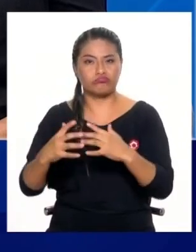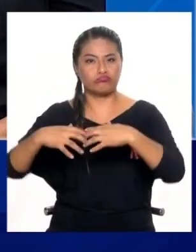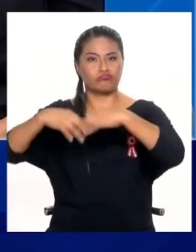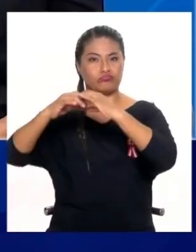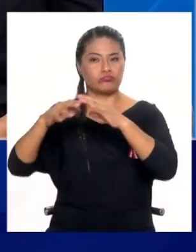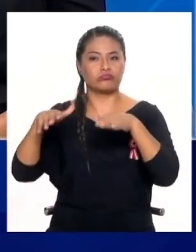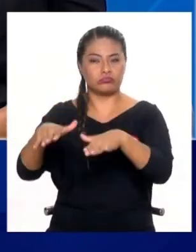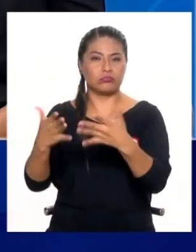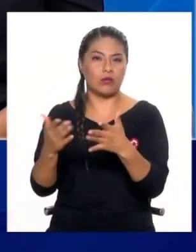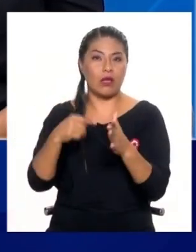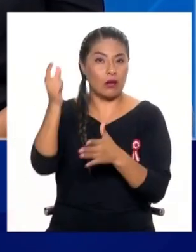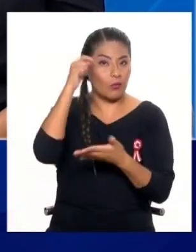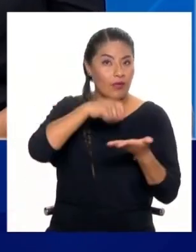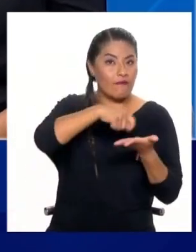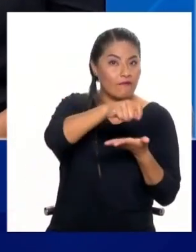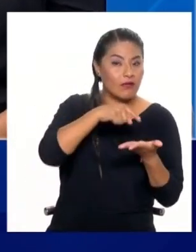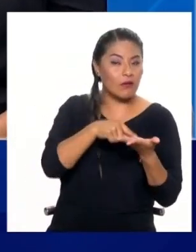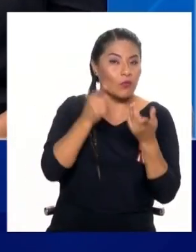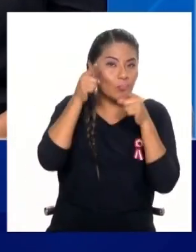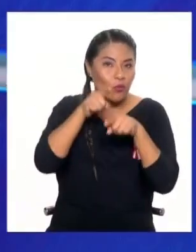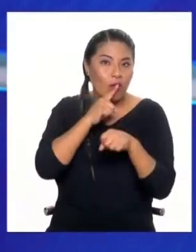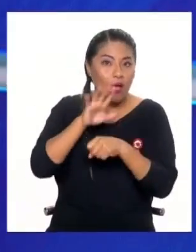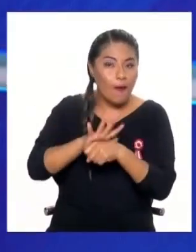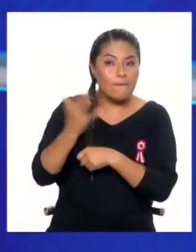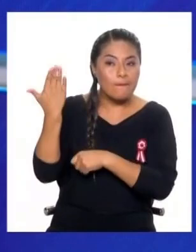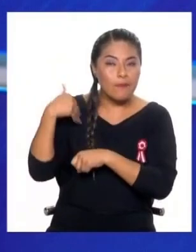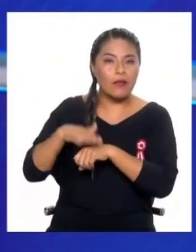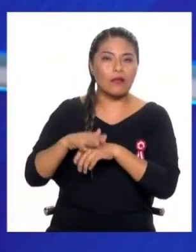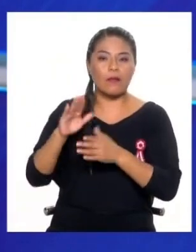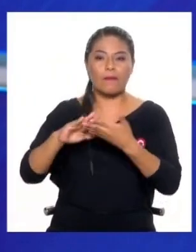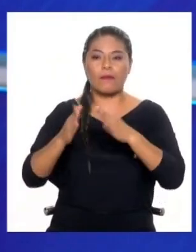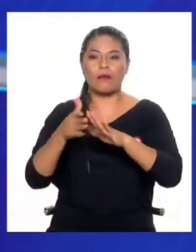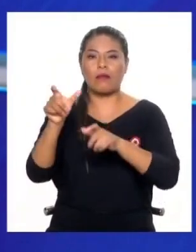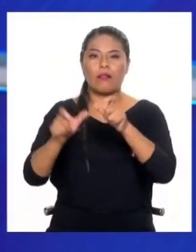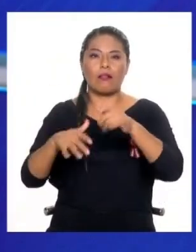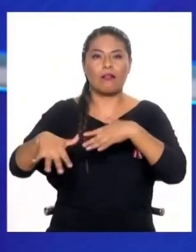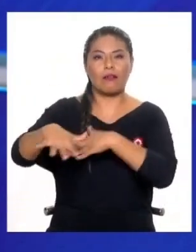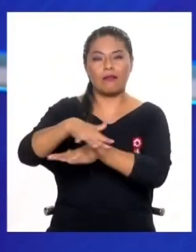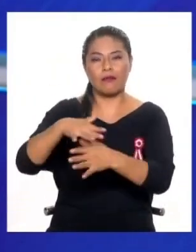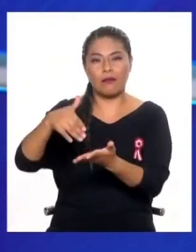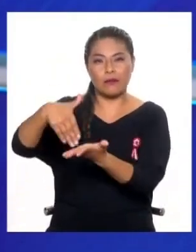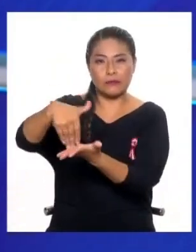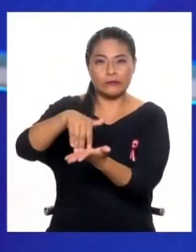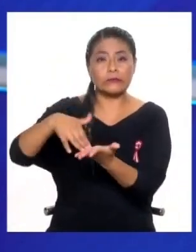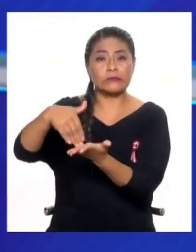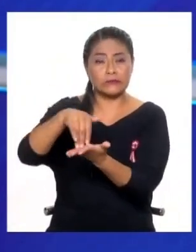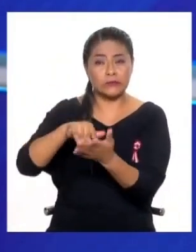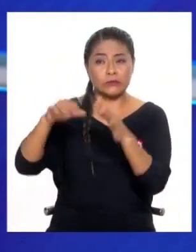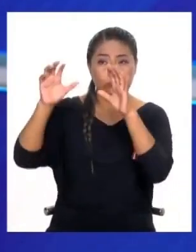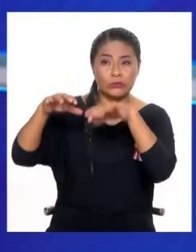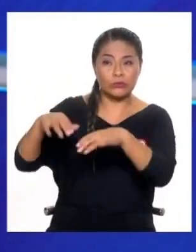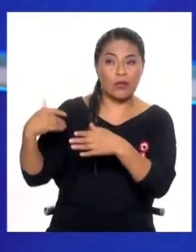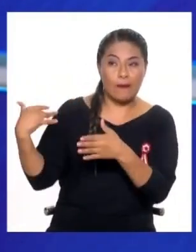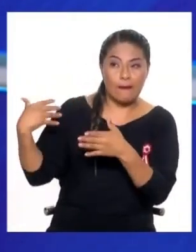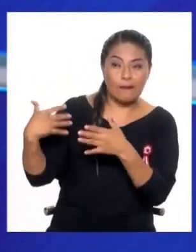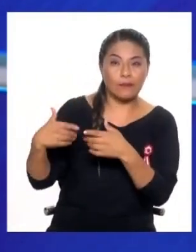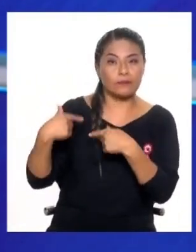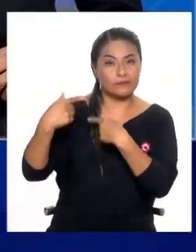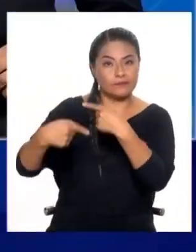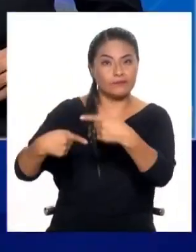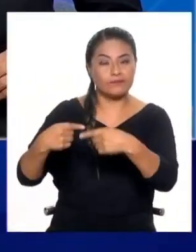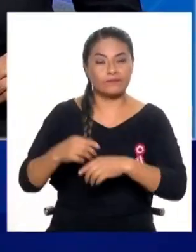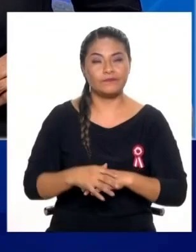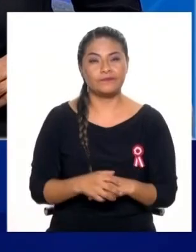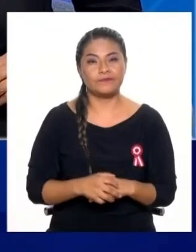sostenibles si es que vamos a tener que poblaciones en alto riesgo por estos fenómenos naturales que nos acechan frecuentemente.